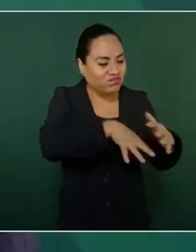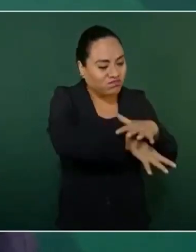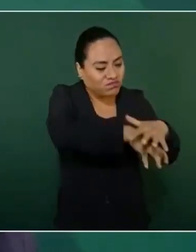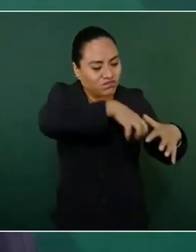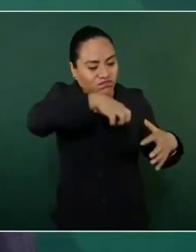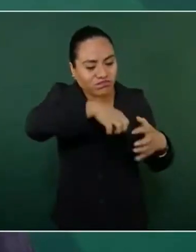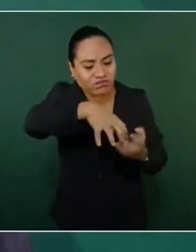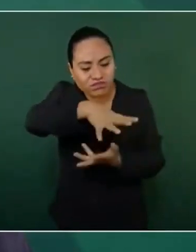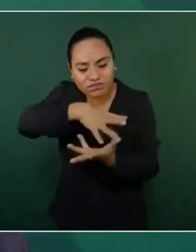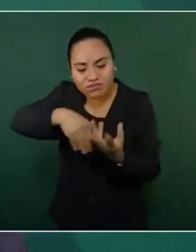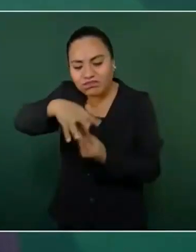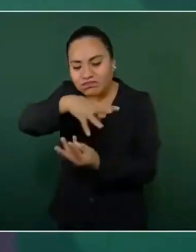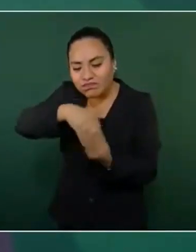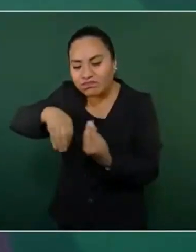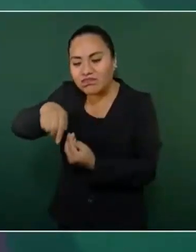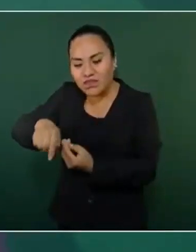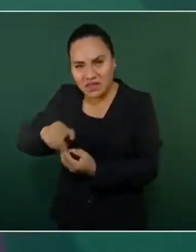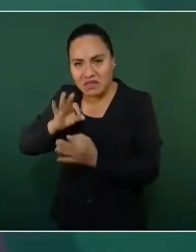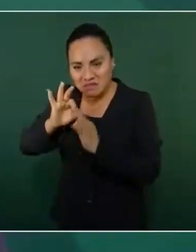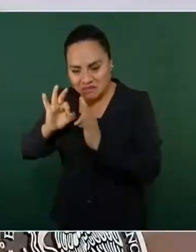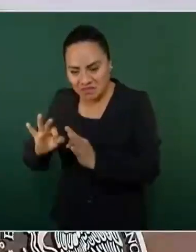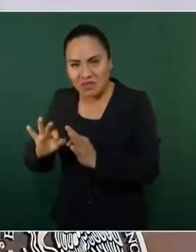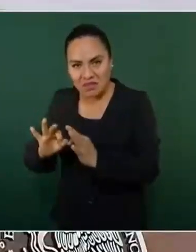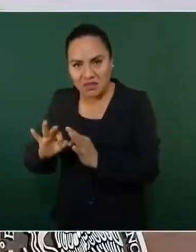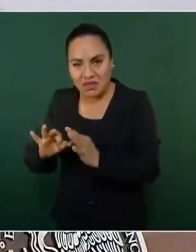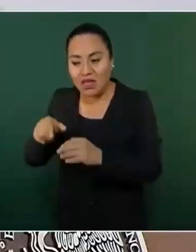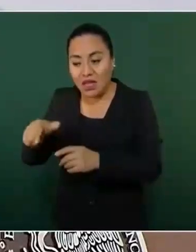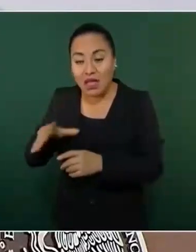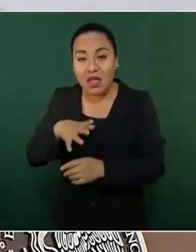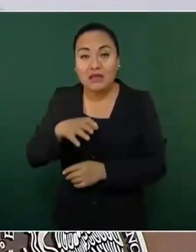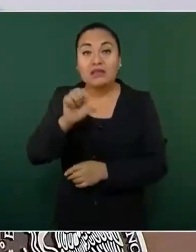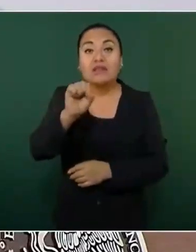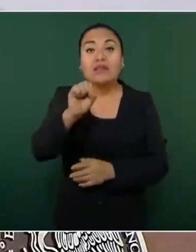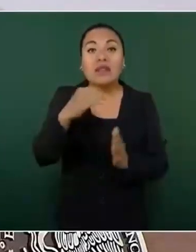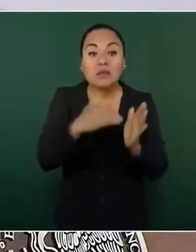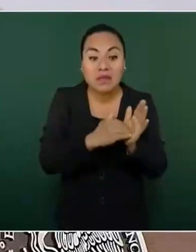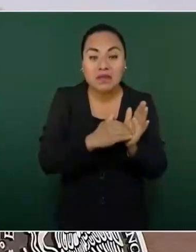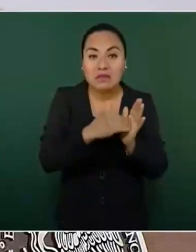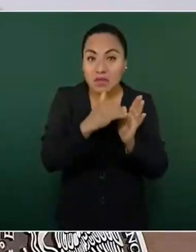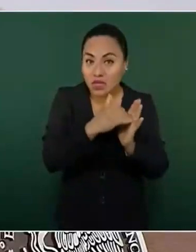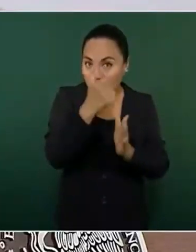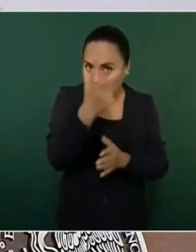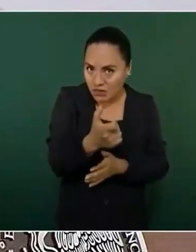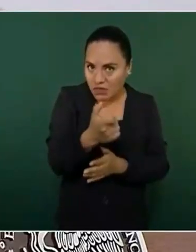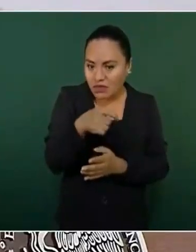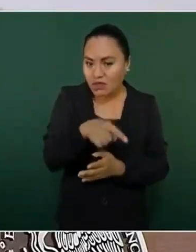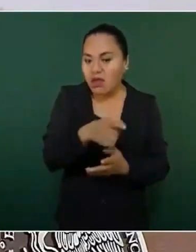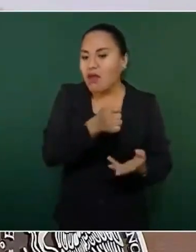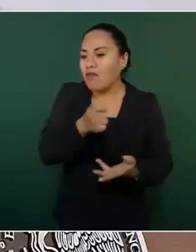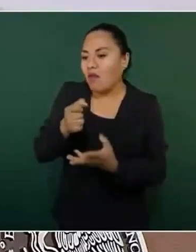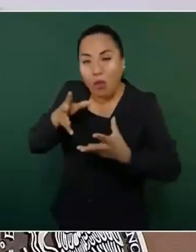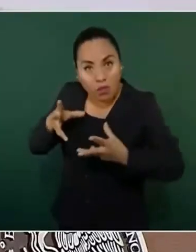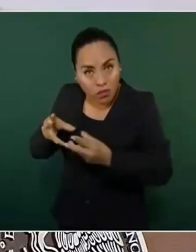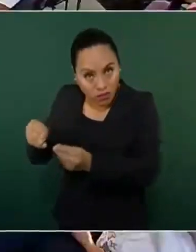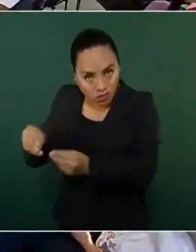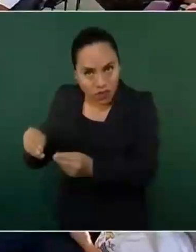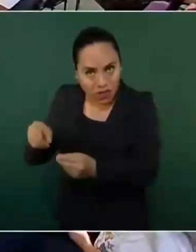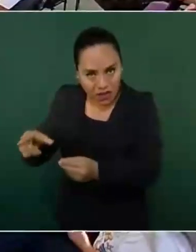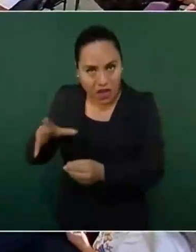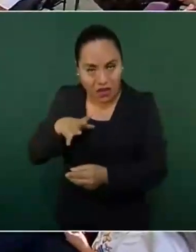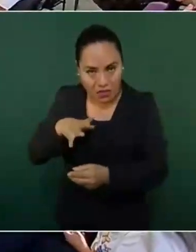les hablo de 60 mil millones de pesos de inversión, no es crédito,